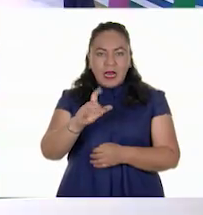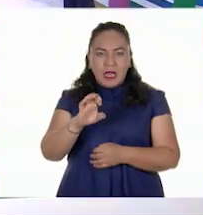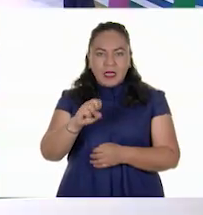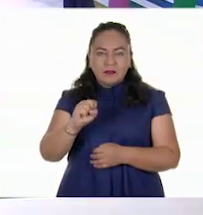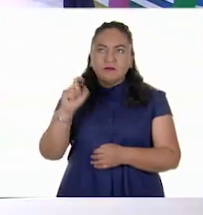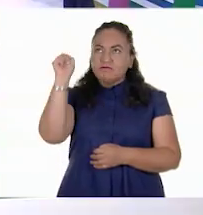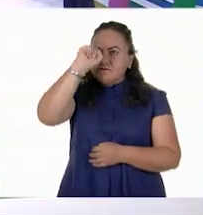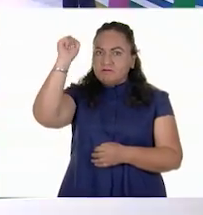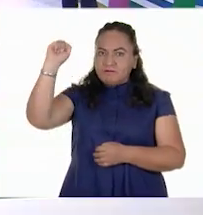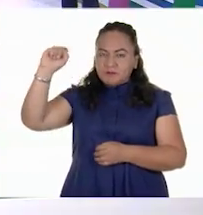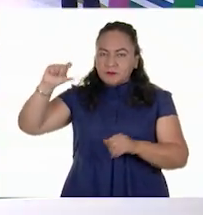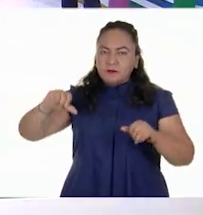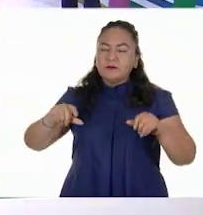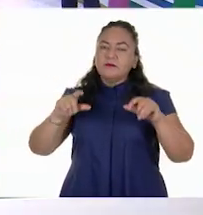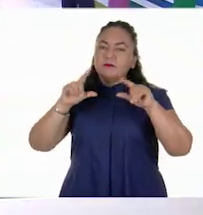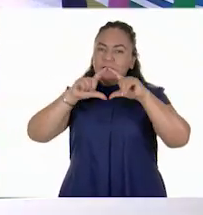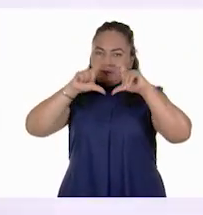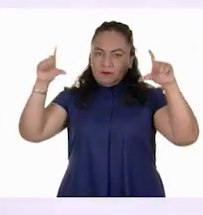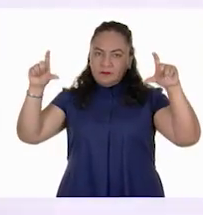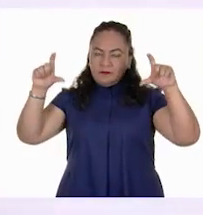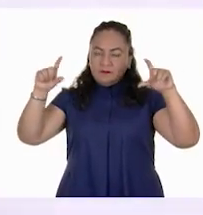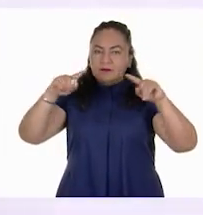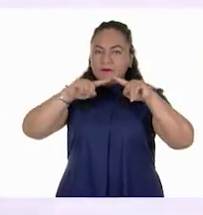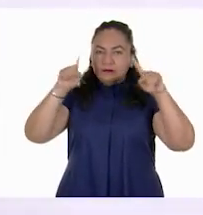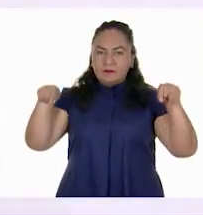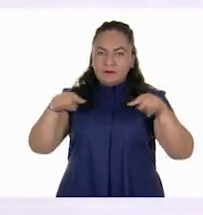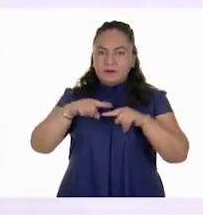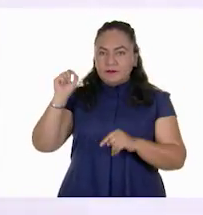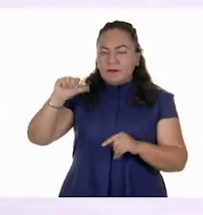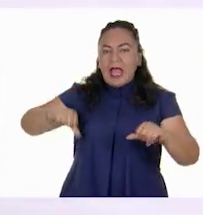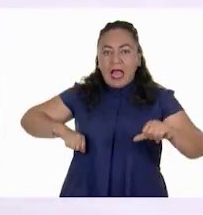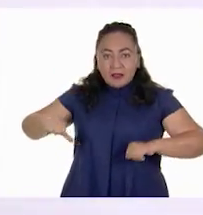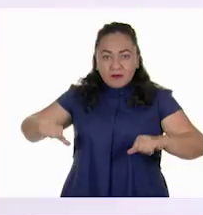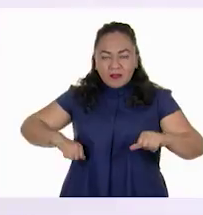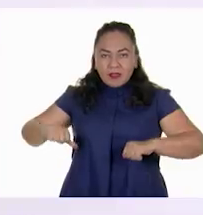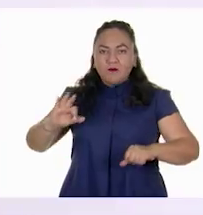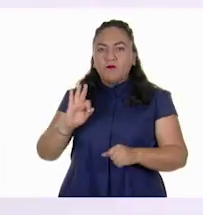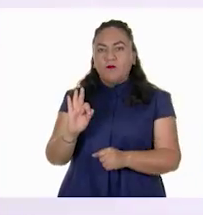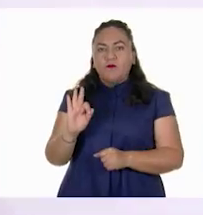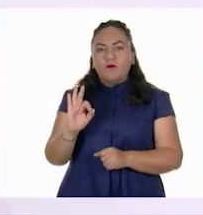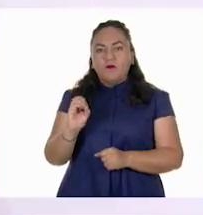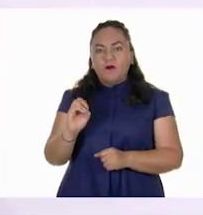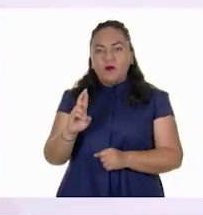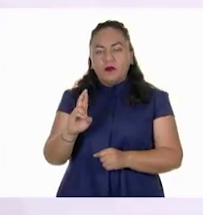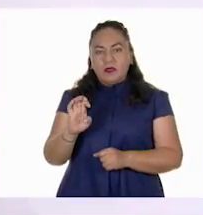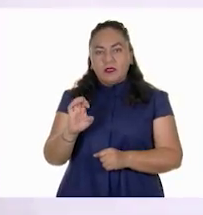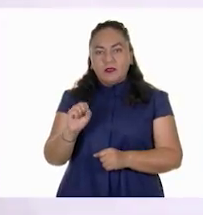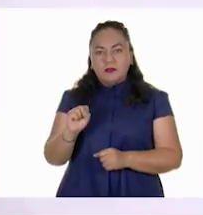¿sale? A ver, yo digo una, a ver, voy a empezar.